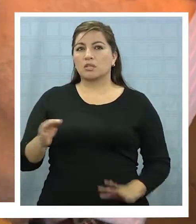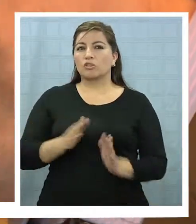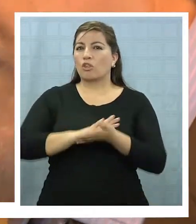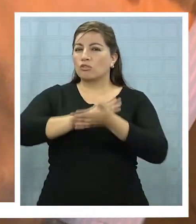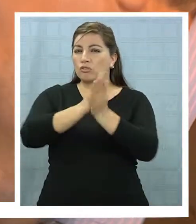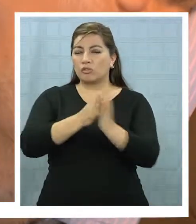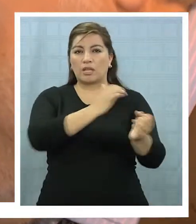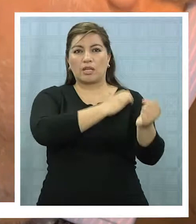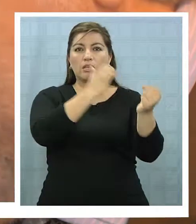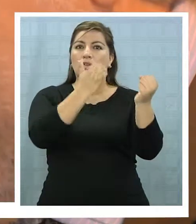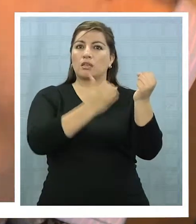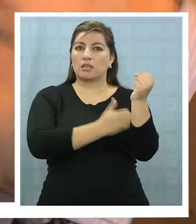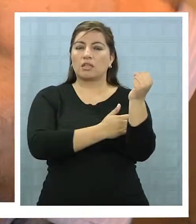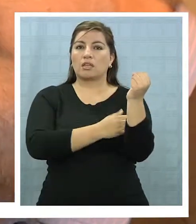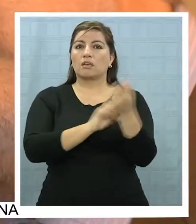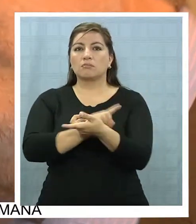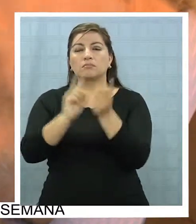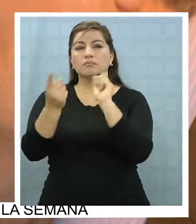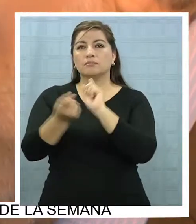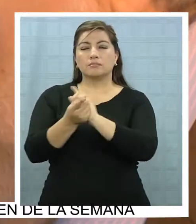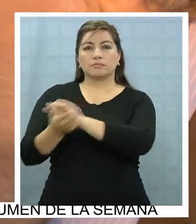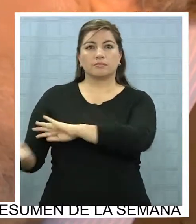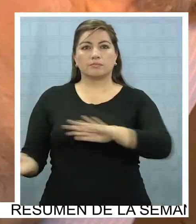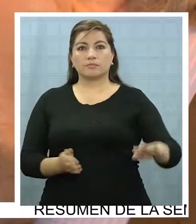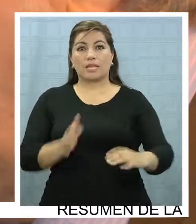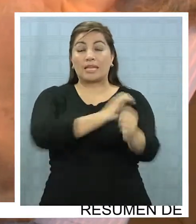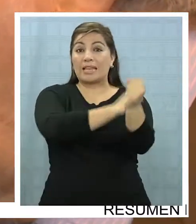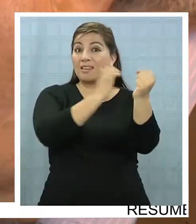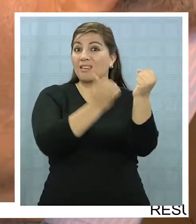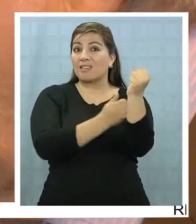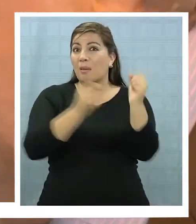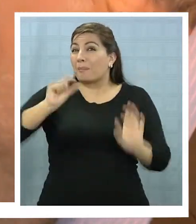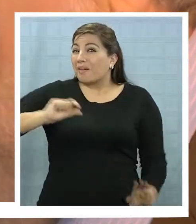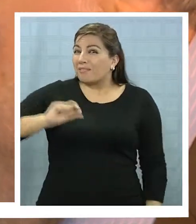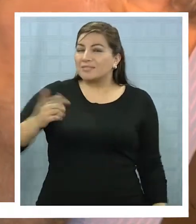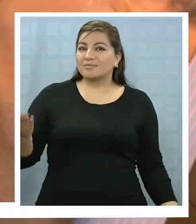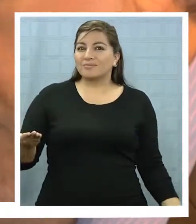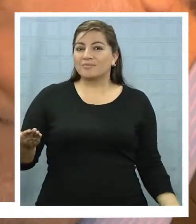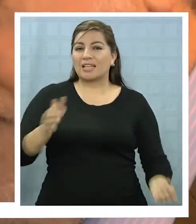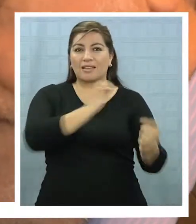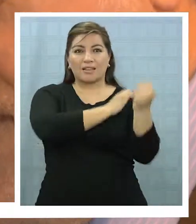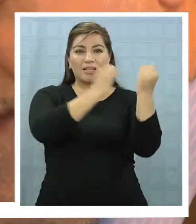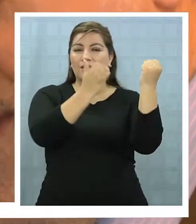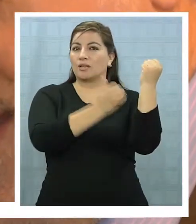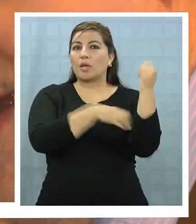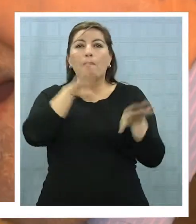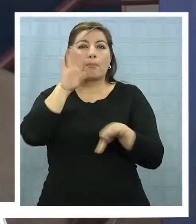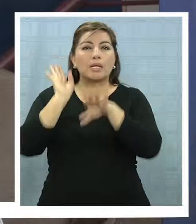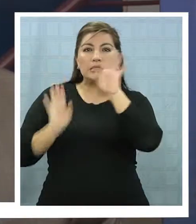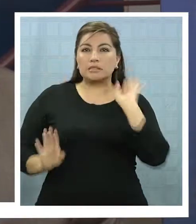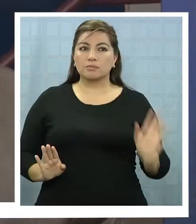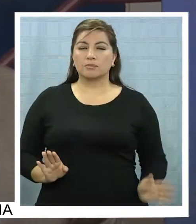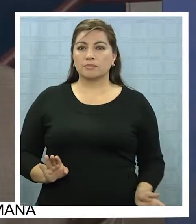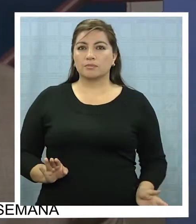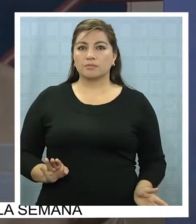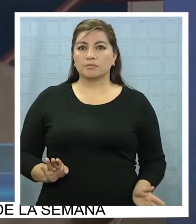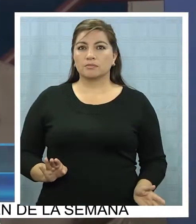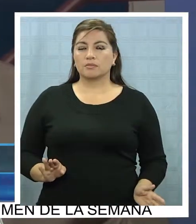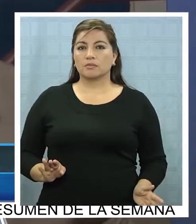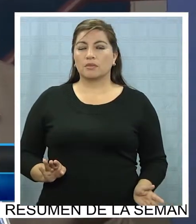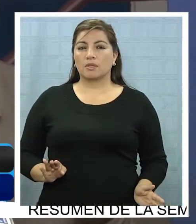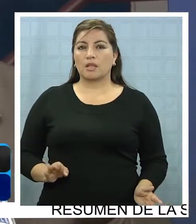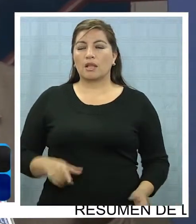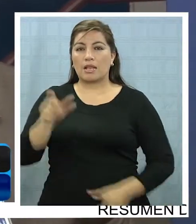energía con energías renovables. La energía más barata y la energía más limpia es la